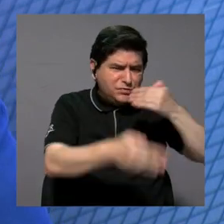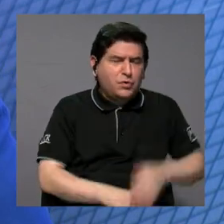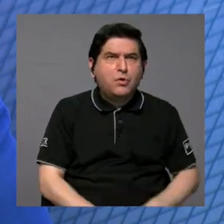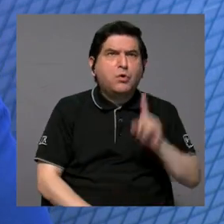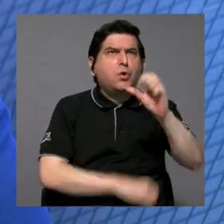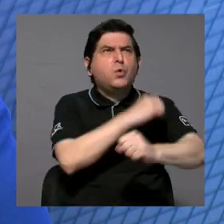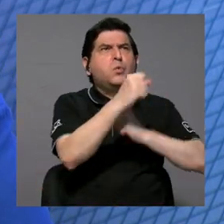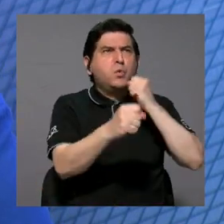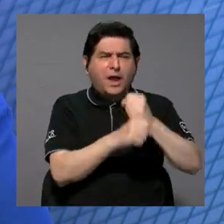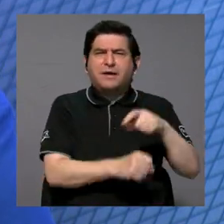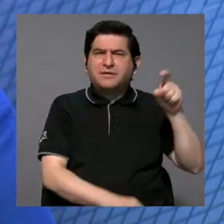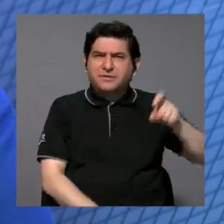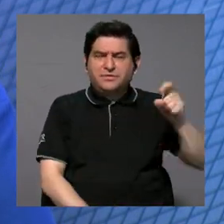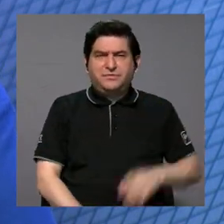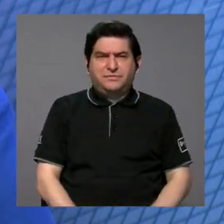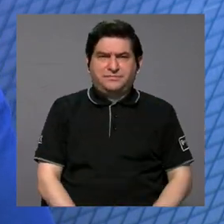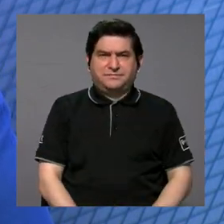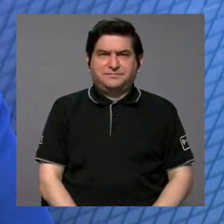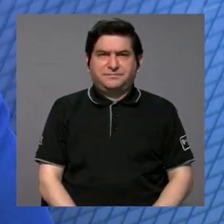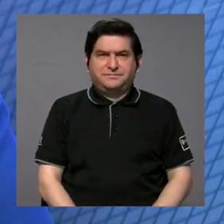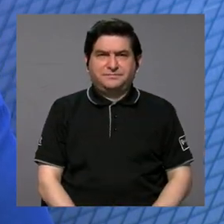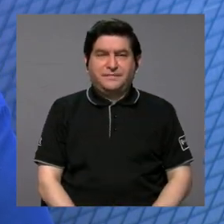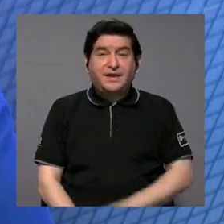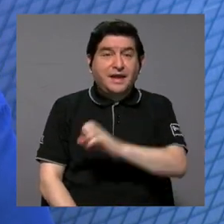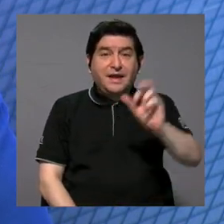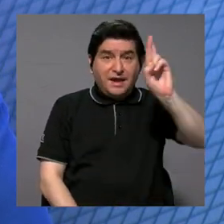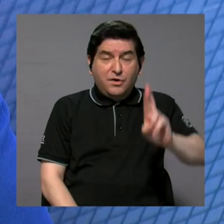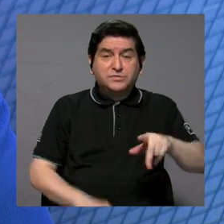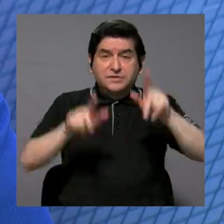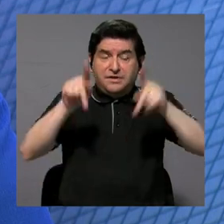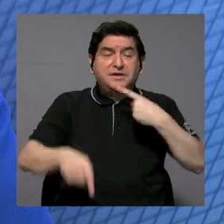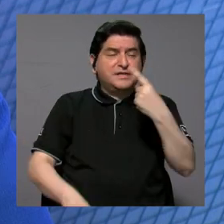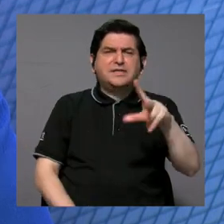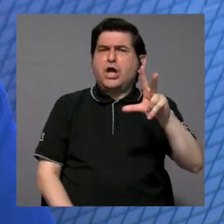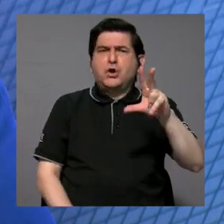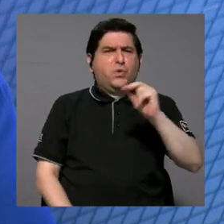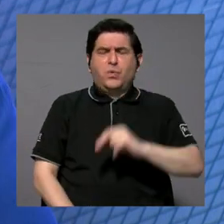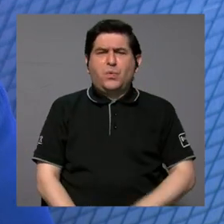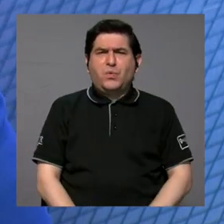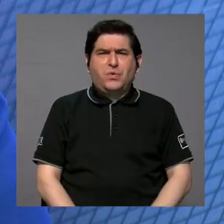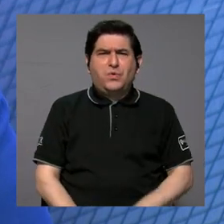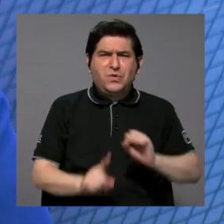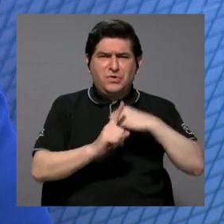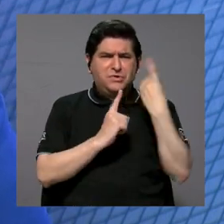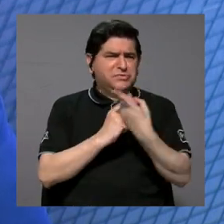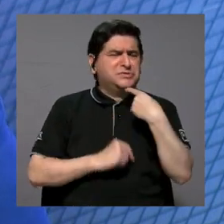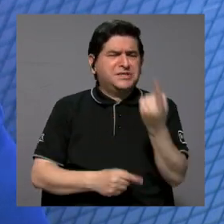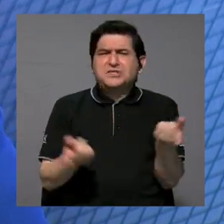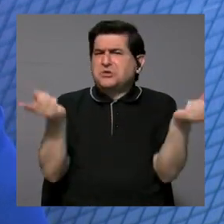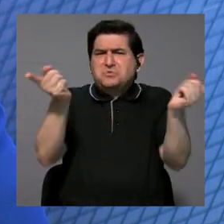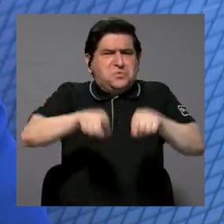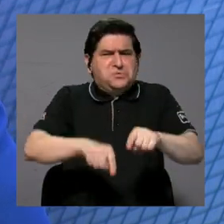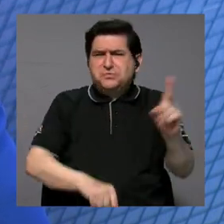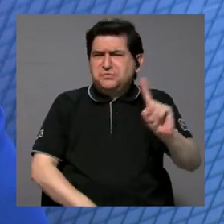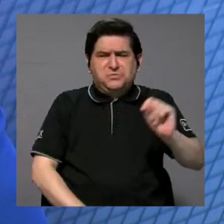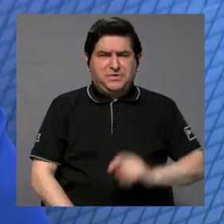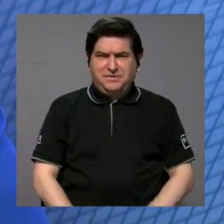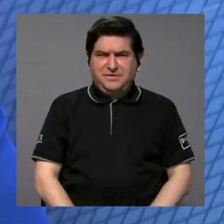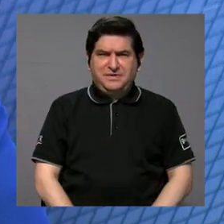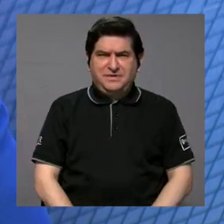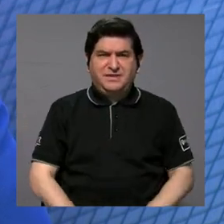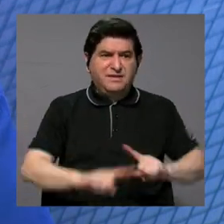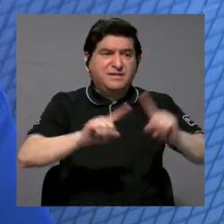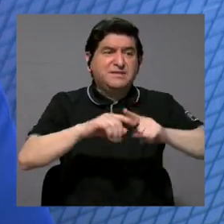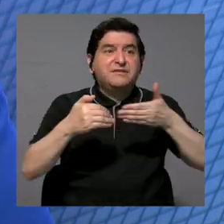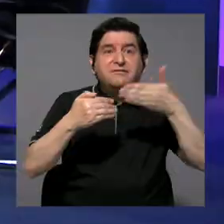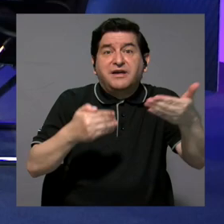como un año, realmente, ¿verdad? Porque todavía en Costa Rica la gente decía, no, ¿verdad? La sociedad decía, esto no ocurre, realmente eso no pasa, y hay una serie de